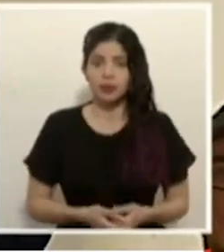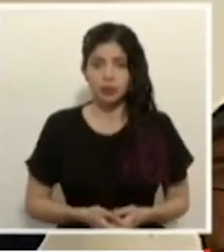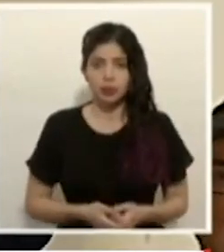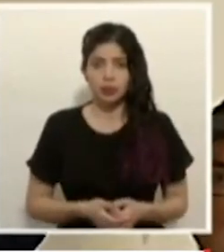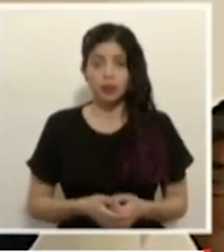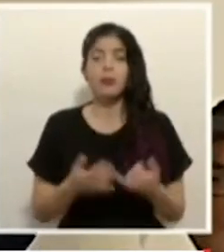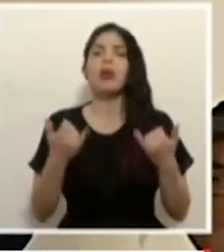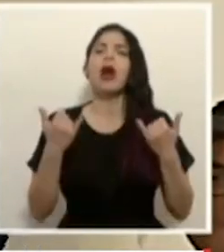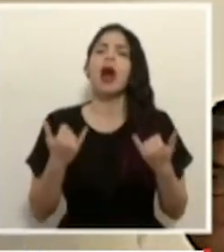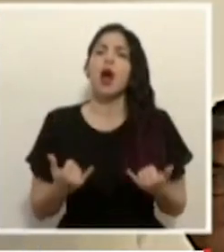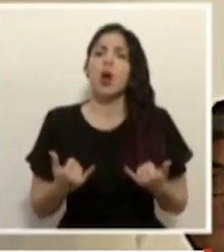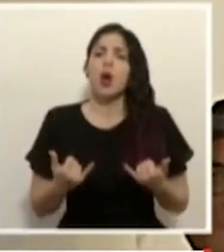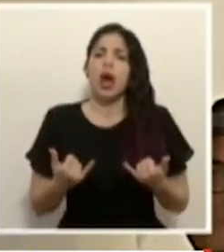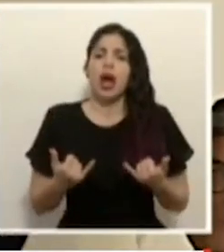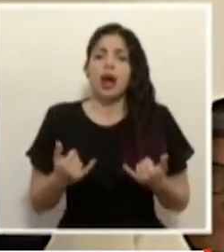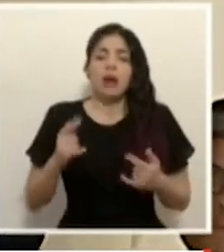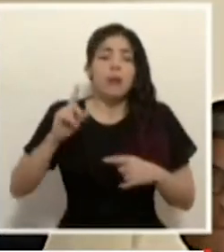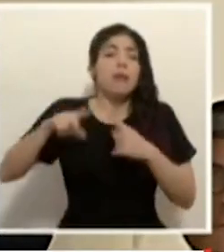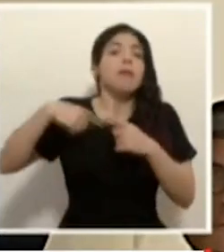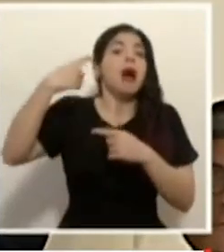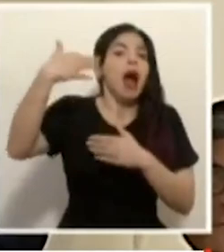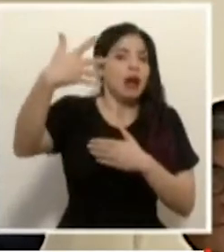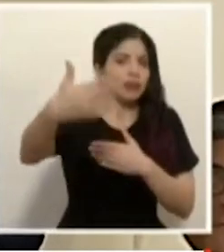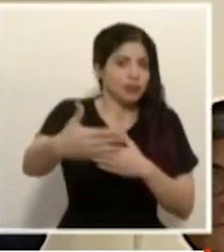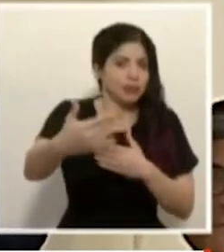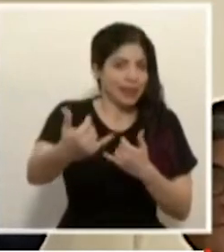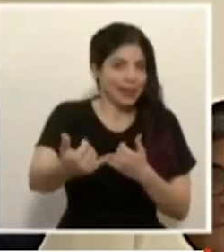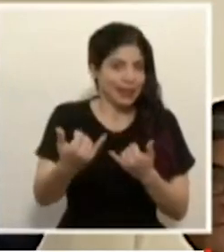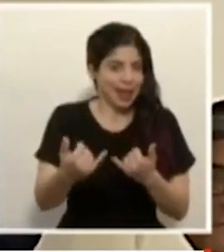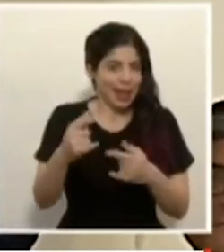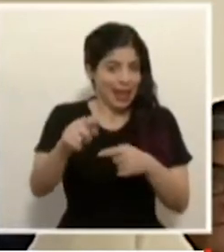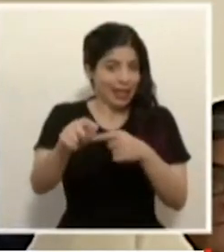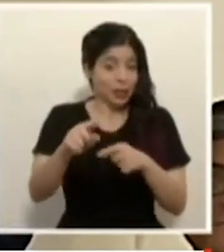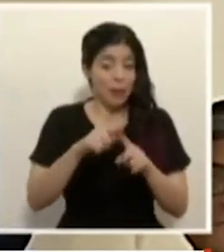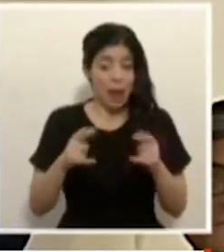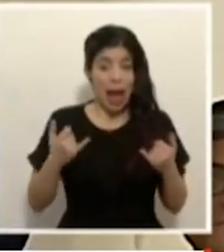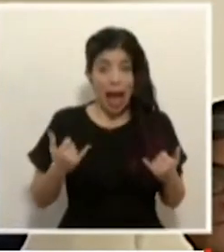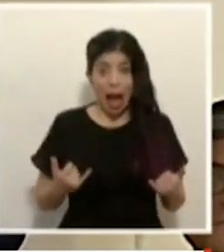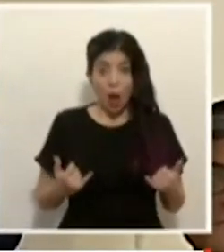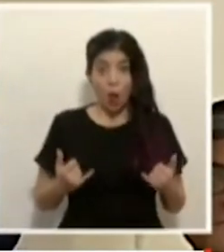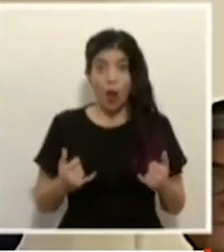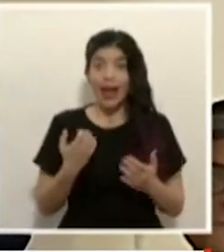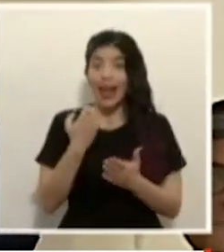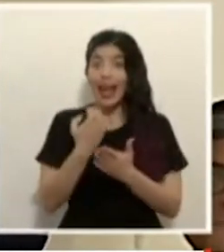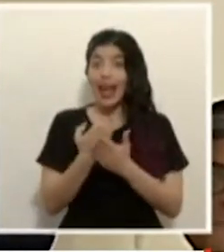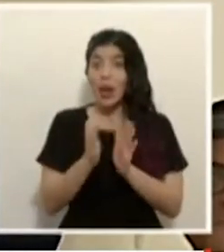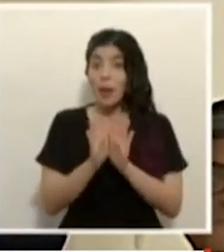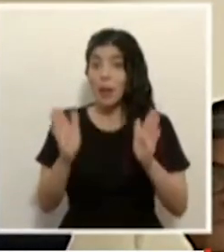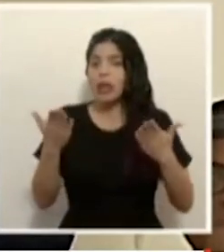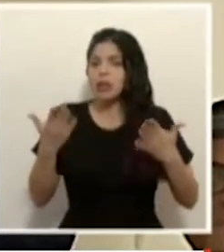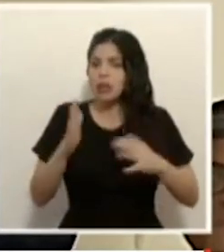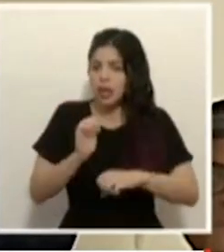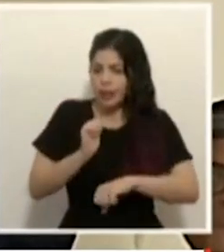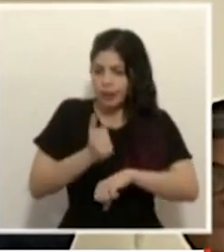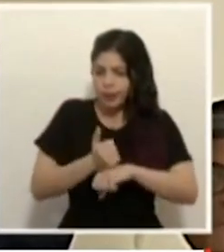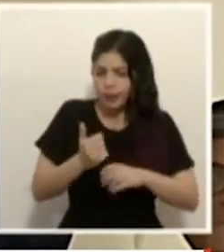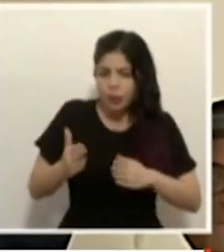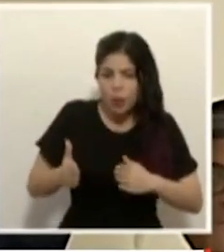Ahora, a eso llegaremos. Hoy, en lo macroeconómico, hay una ruta trazada.